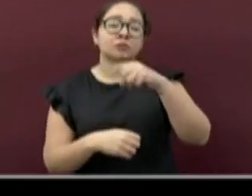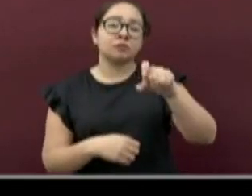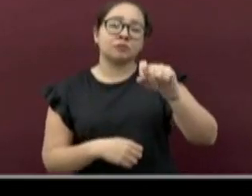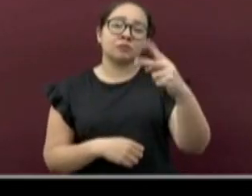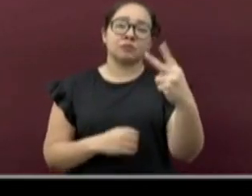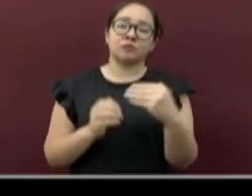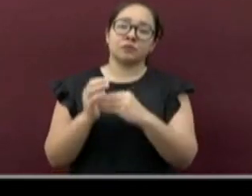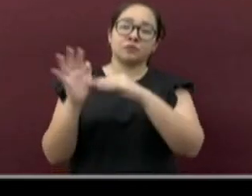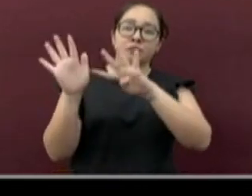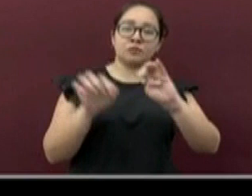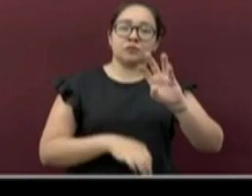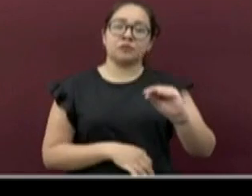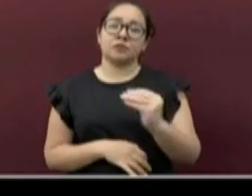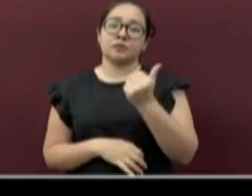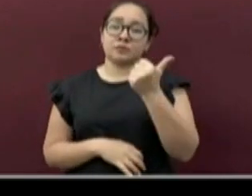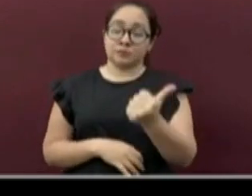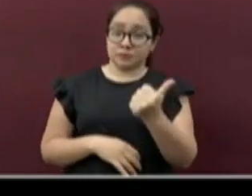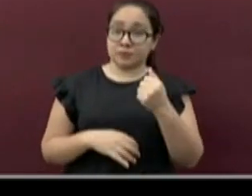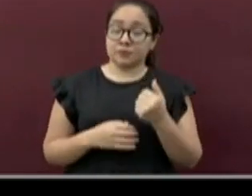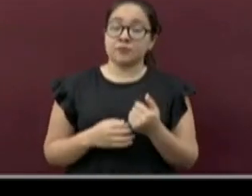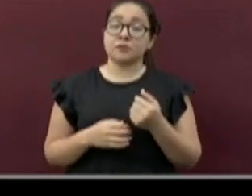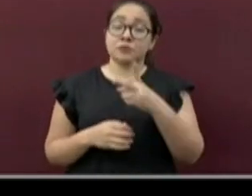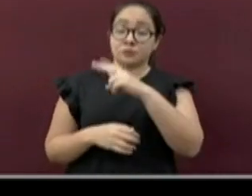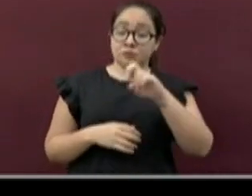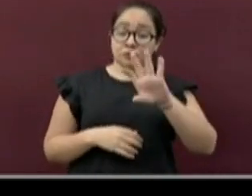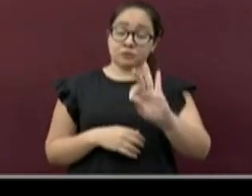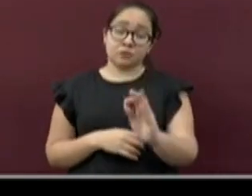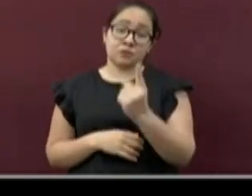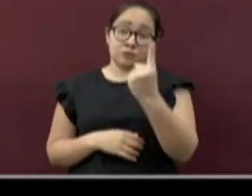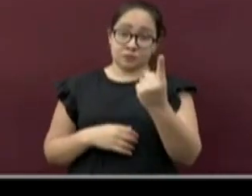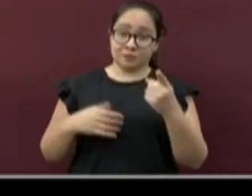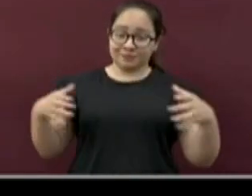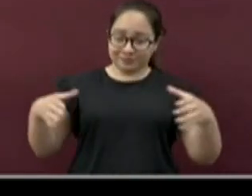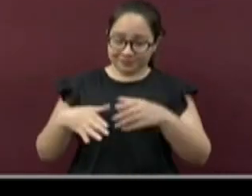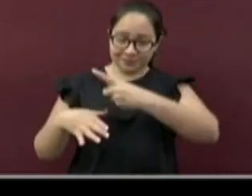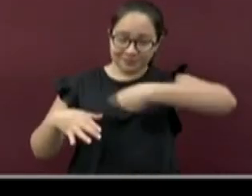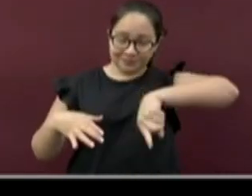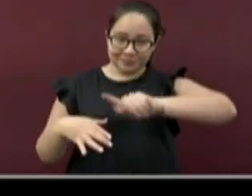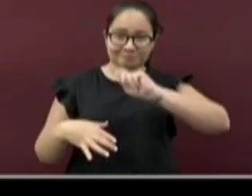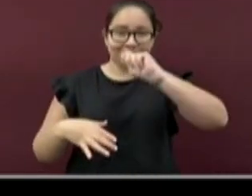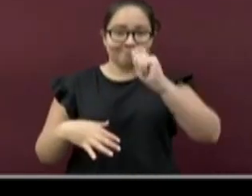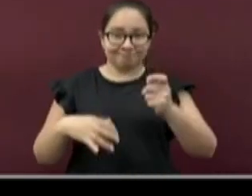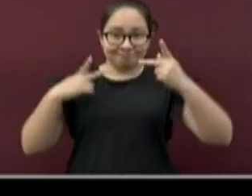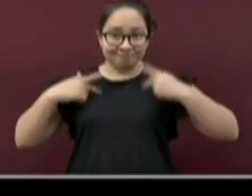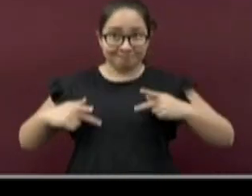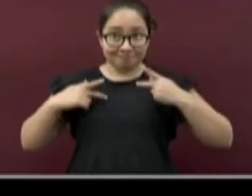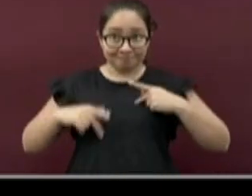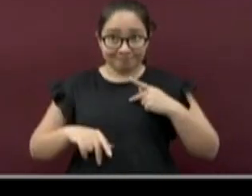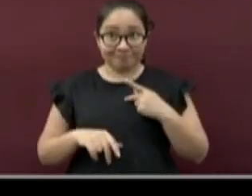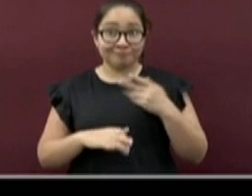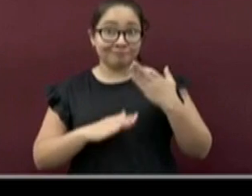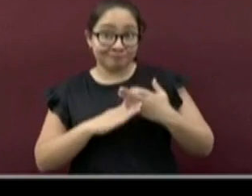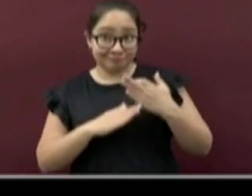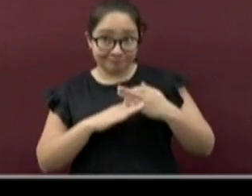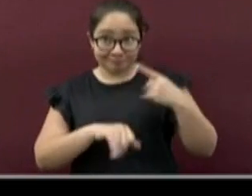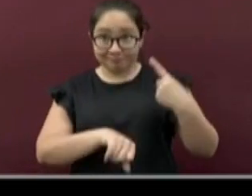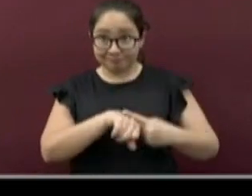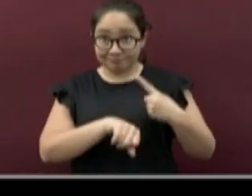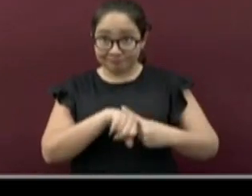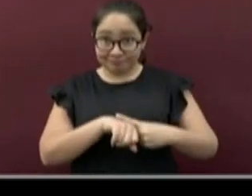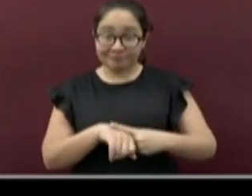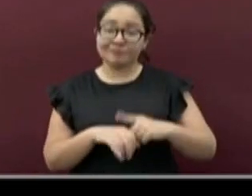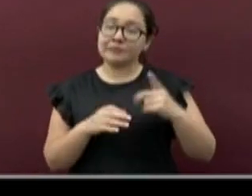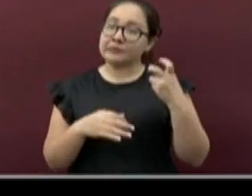,996. Y ahora, 241 de ellos representan a los pacientes considerados actuales. Que